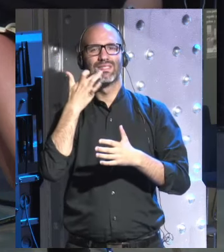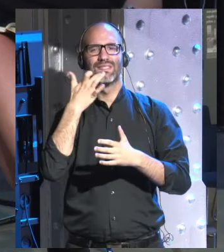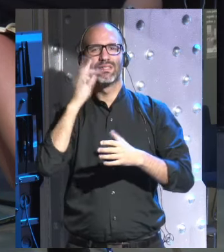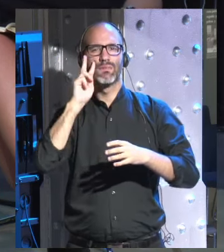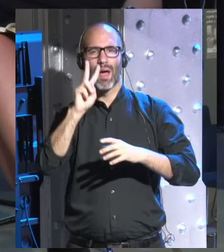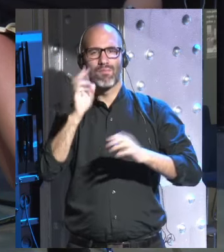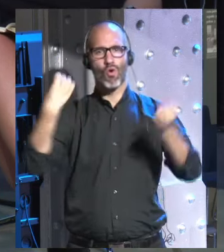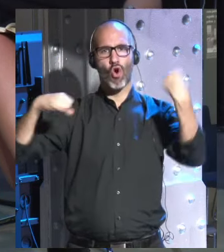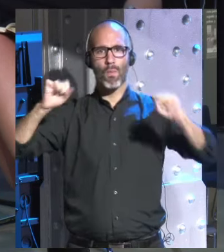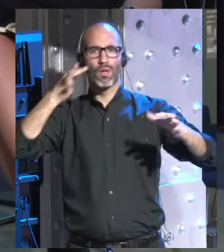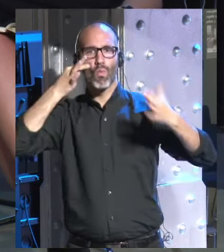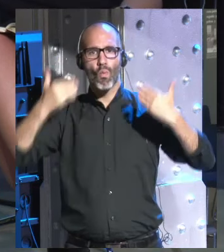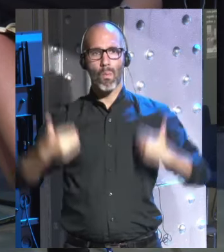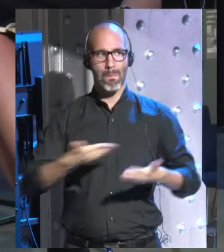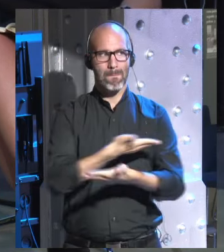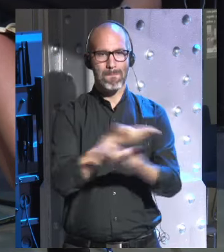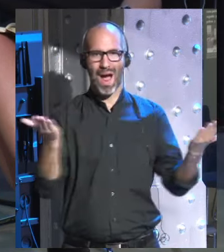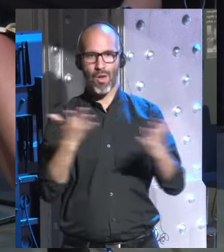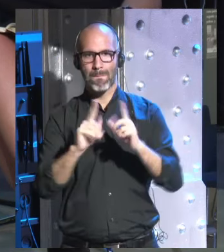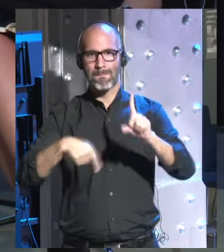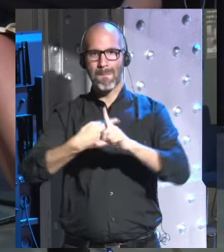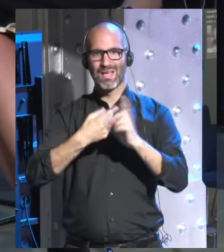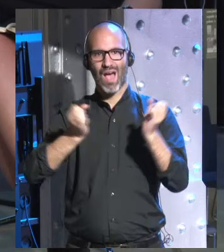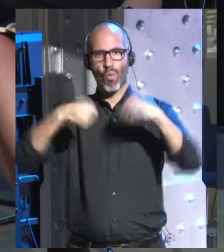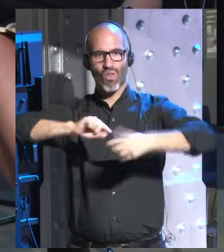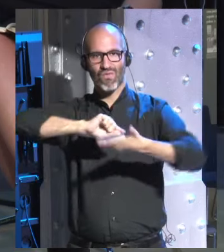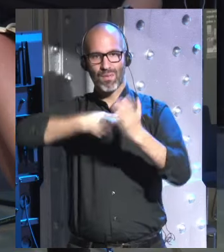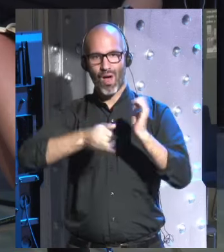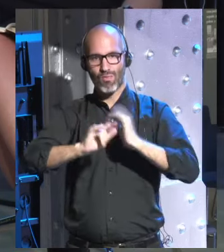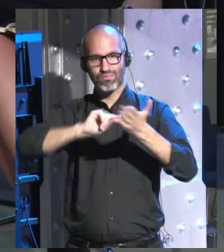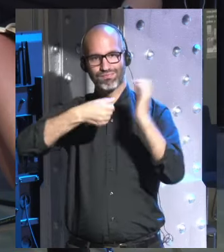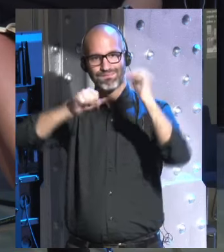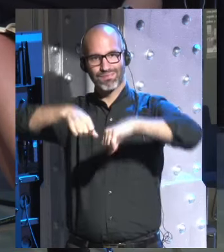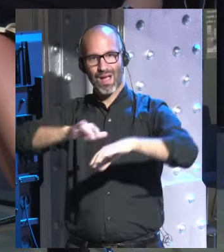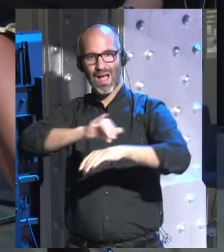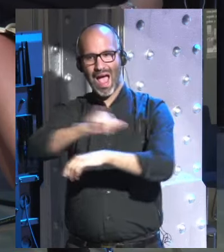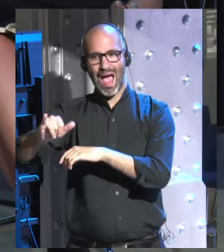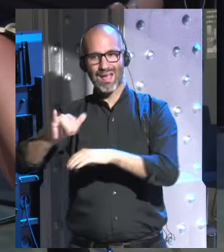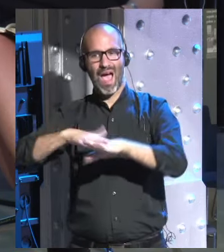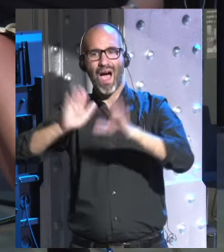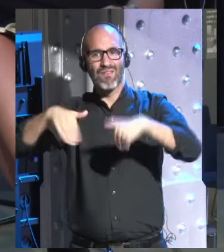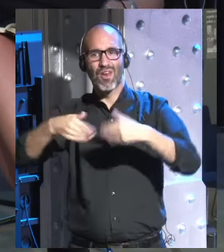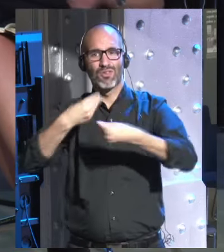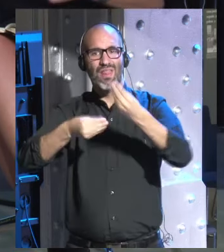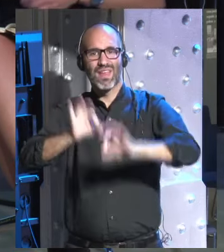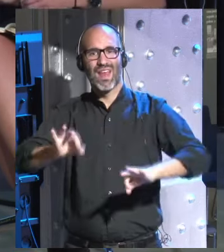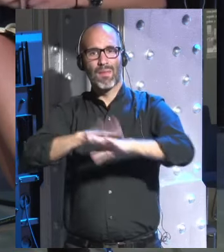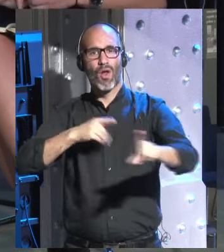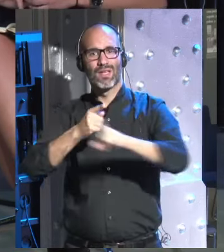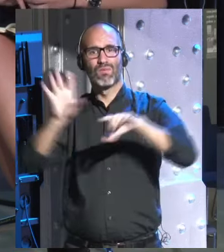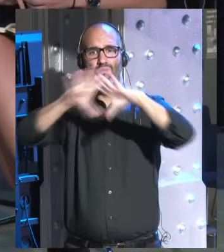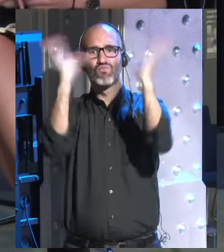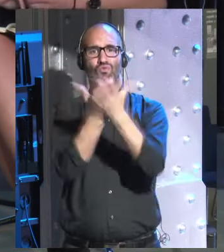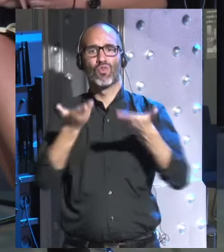comportamiento del ser humano incluso los acuerdos que se han firmado realmente no se hace realmente nada porque se dice